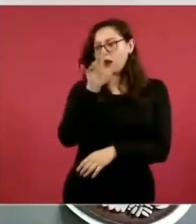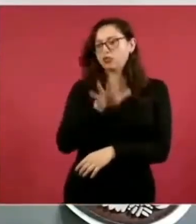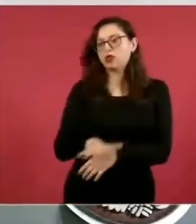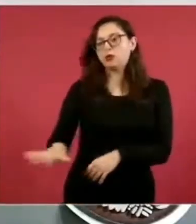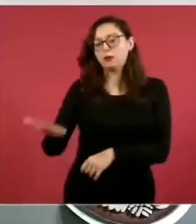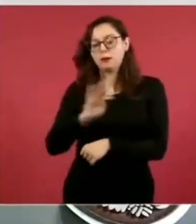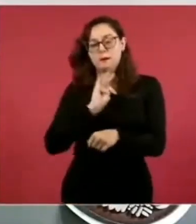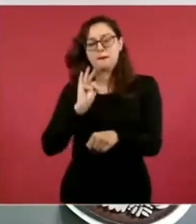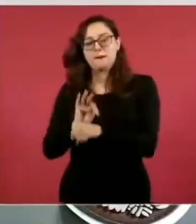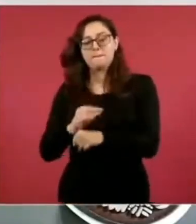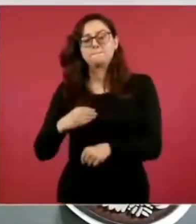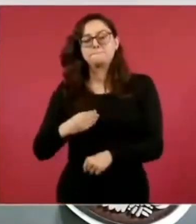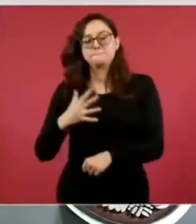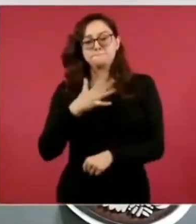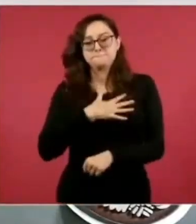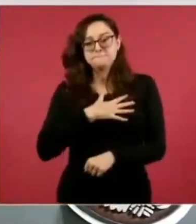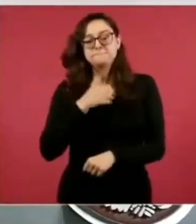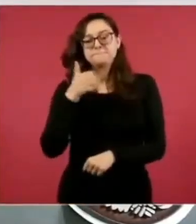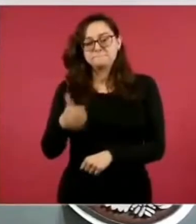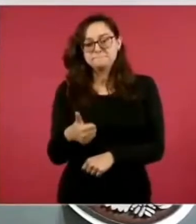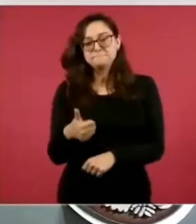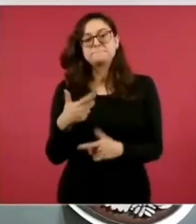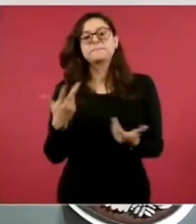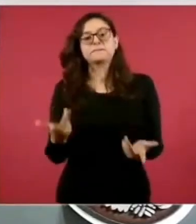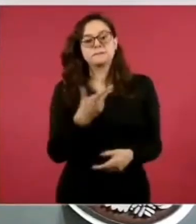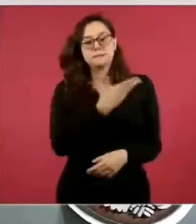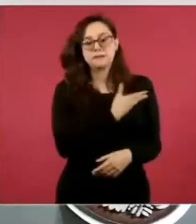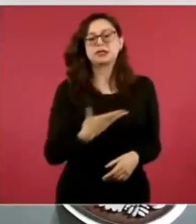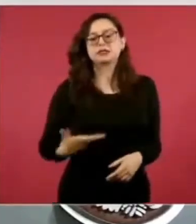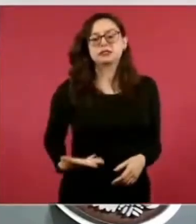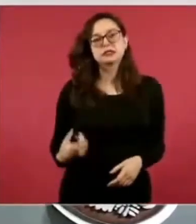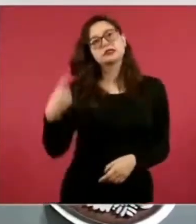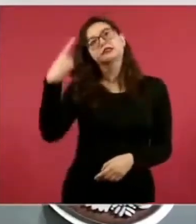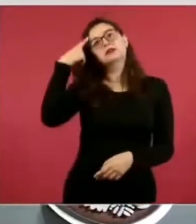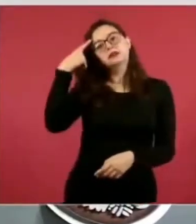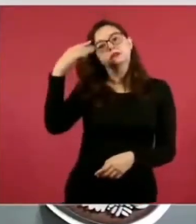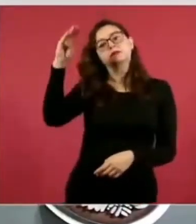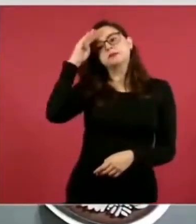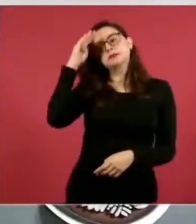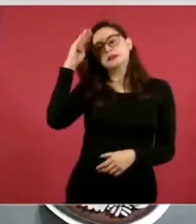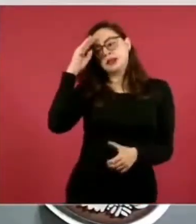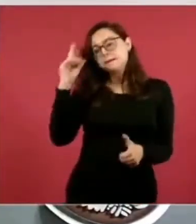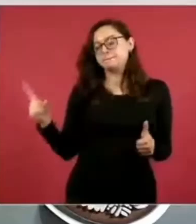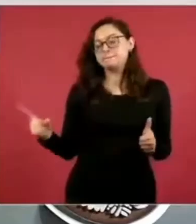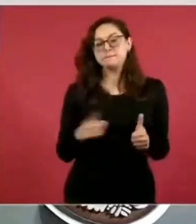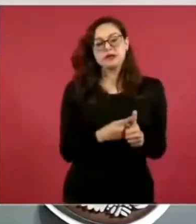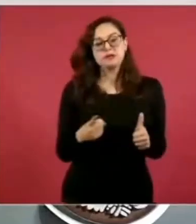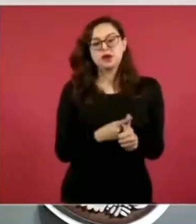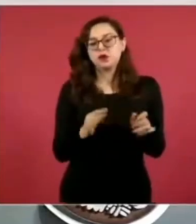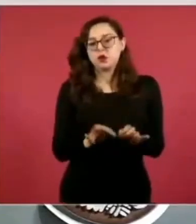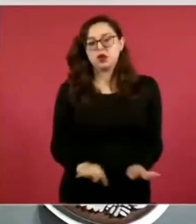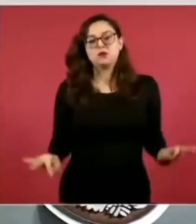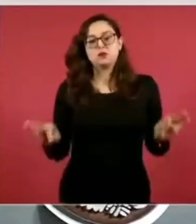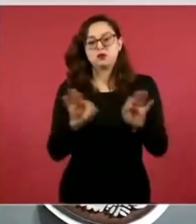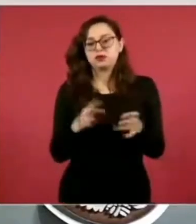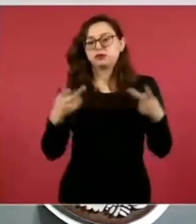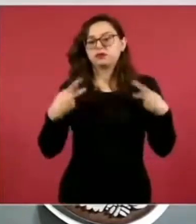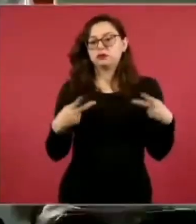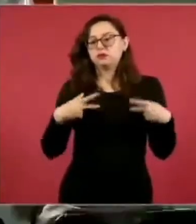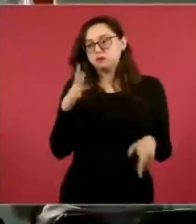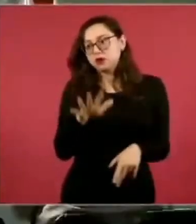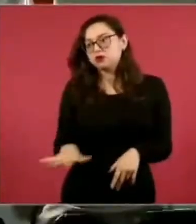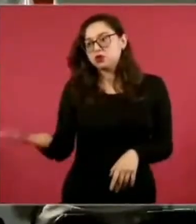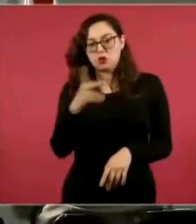gracias a la voluntad política de un presidente que gobierna pensando primero en las demandas sociales de quienes menos